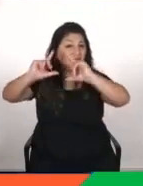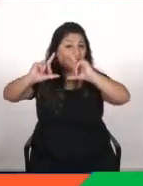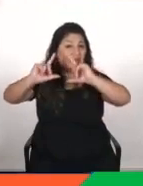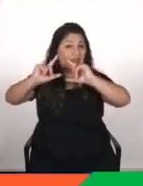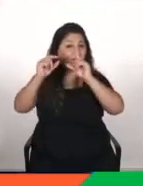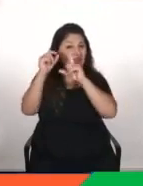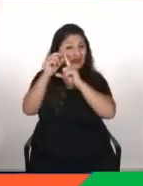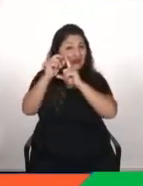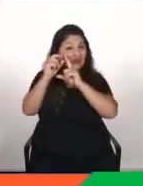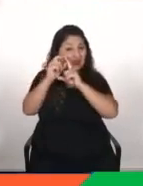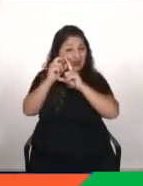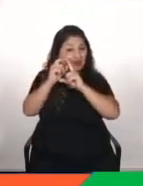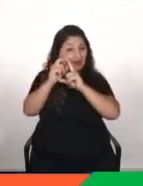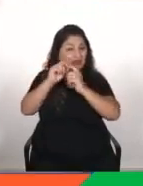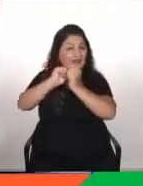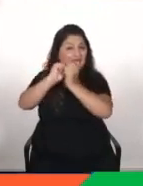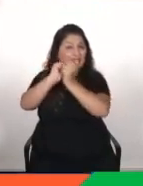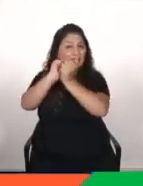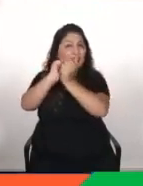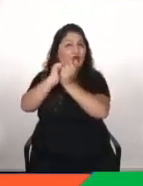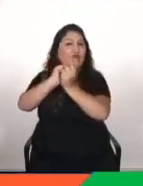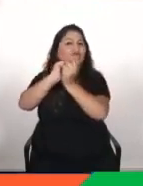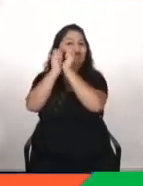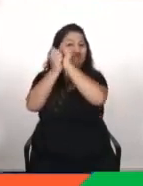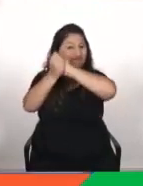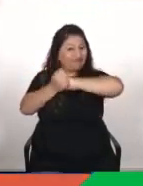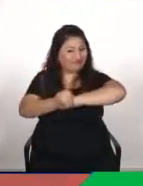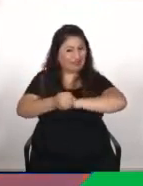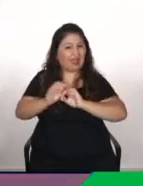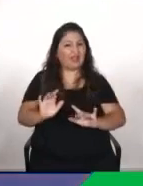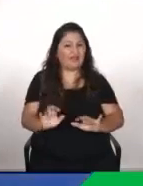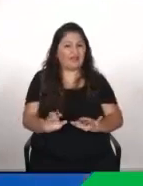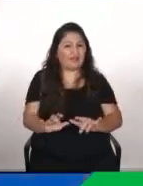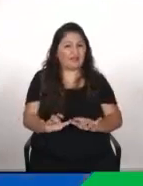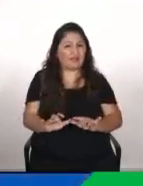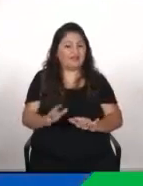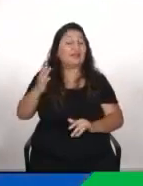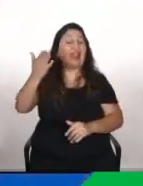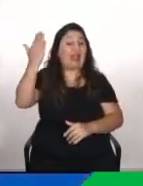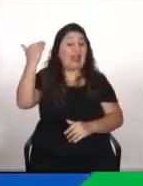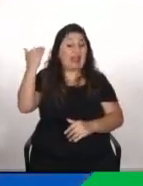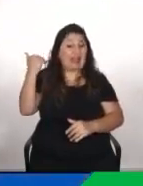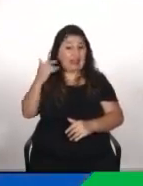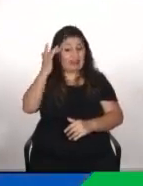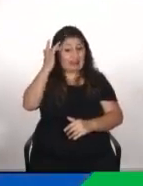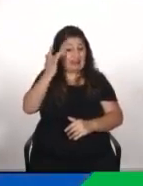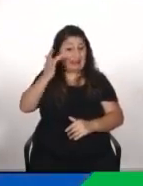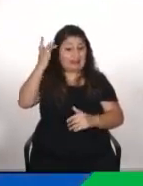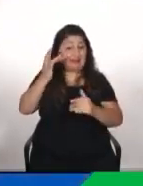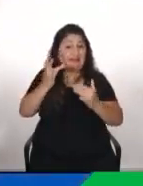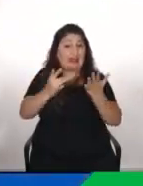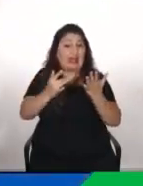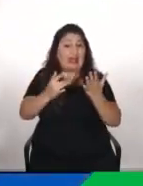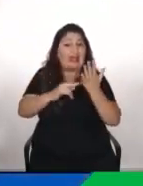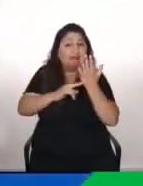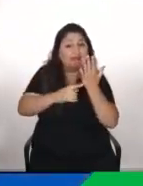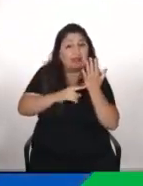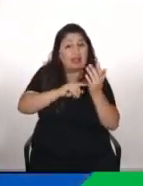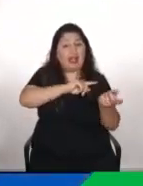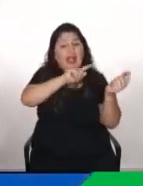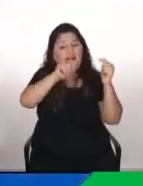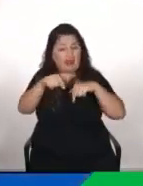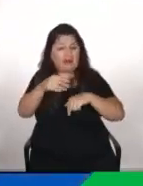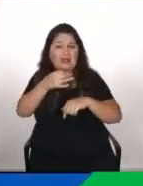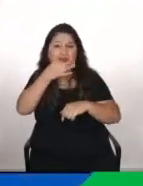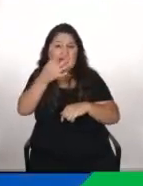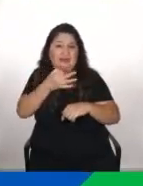lo demás se va convirtiendo en informática que es como que aceptamos que bueno, que sí, lo que hace unos años era inteligencia artificial ahora le llamamos simplemente informática y la adoptamos como nuestro día